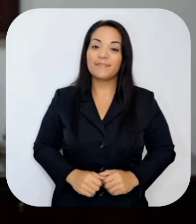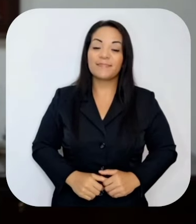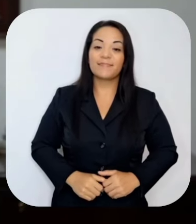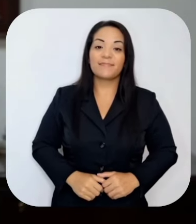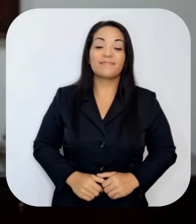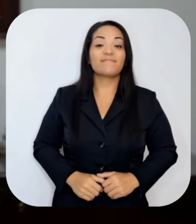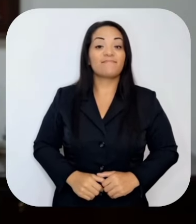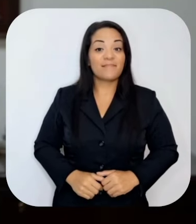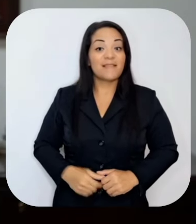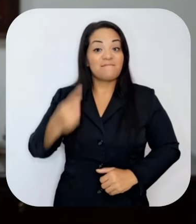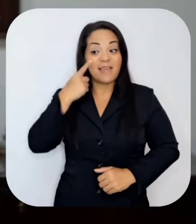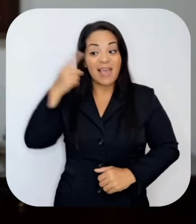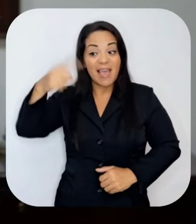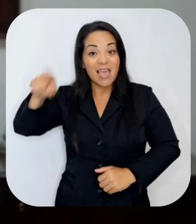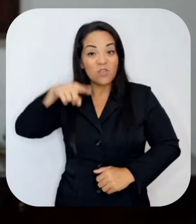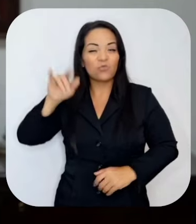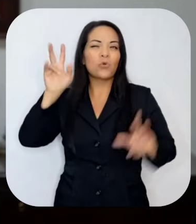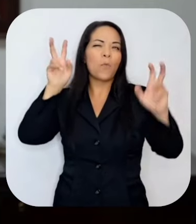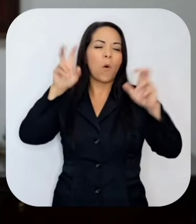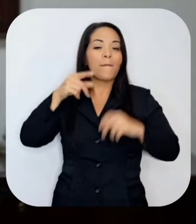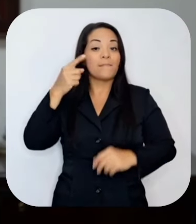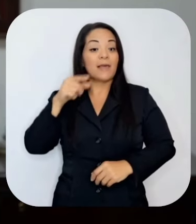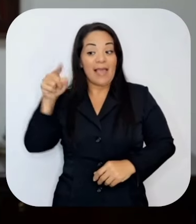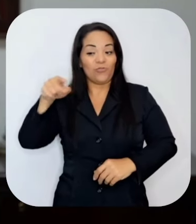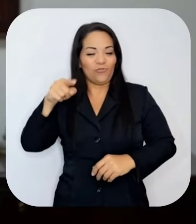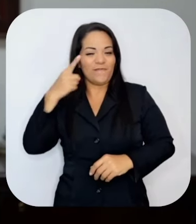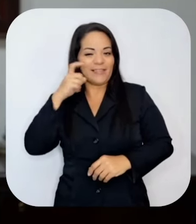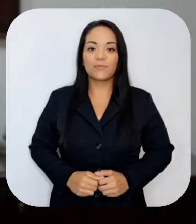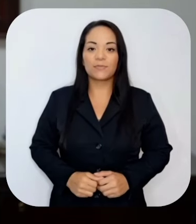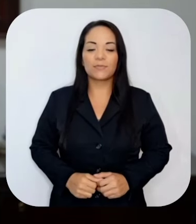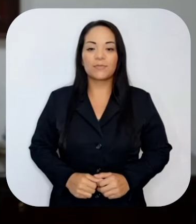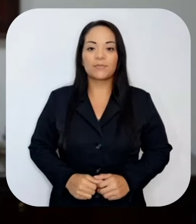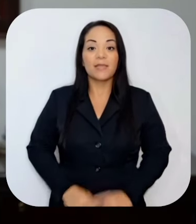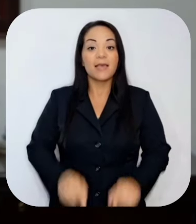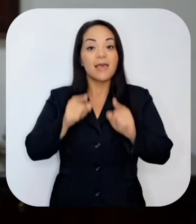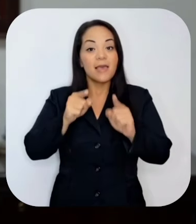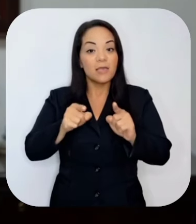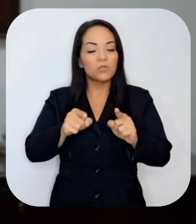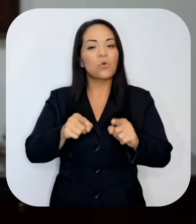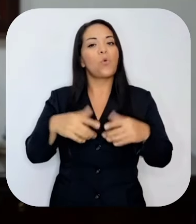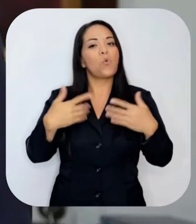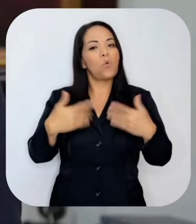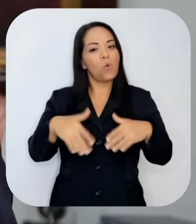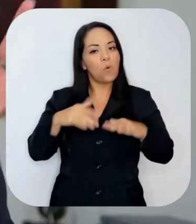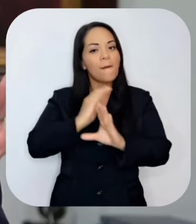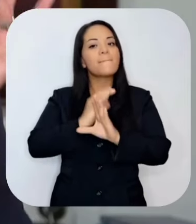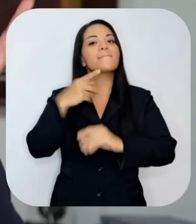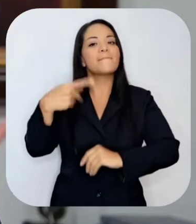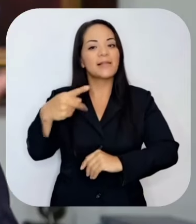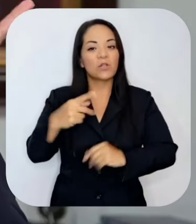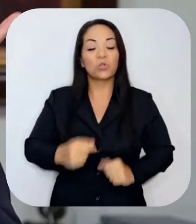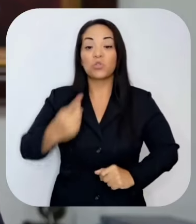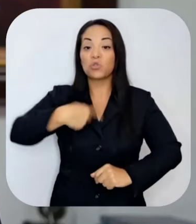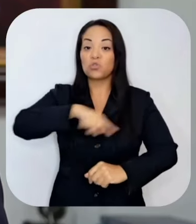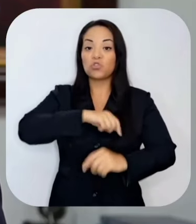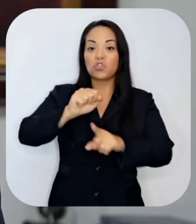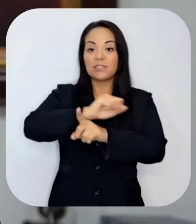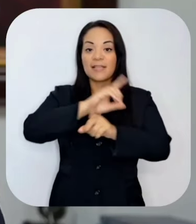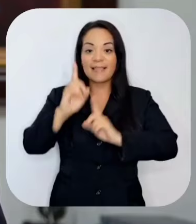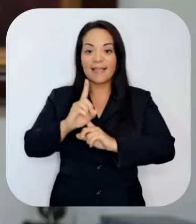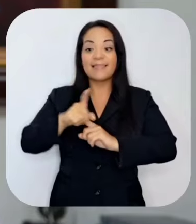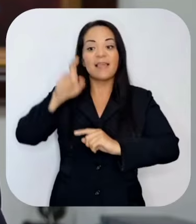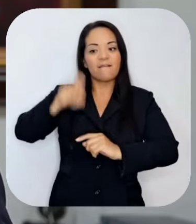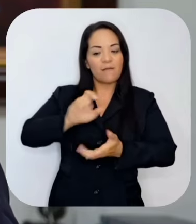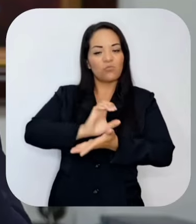tenemos el músculo de cómo intimidarlos, como en el caso de Doña Marta. Eso es muy peligroso.